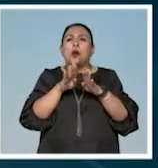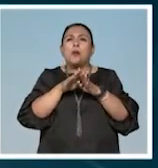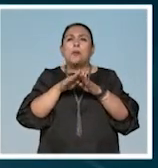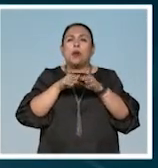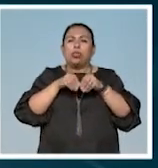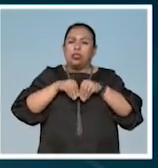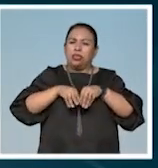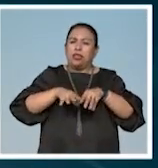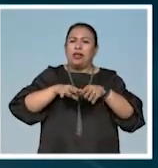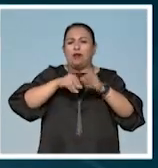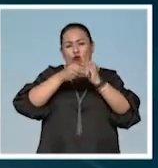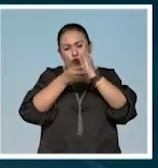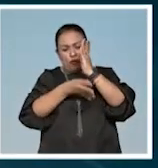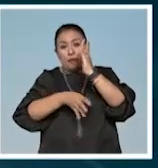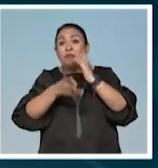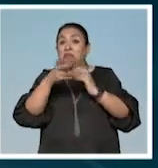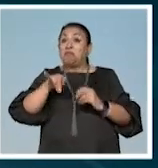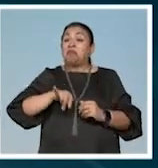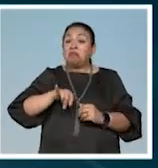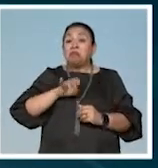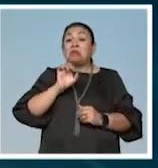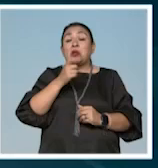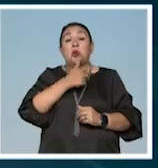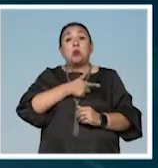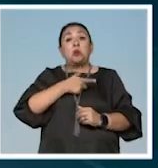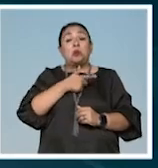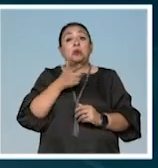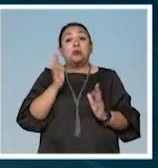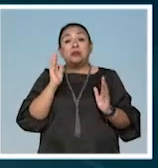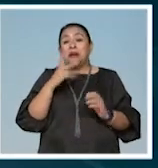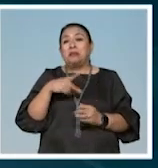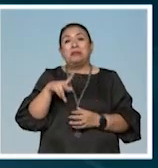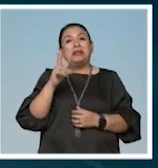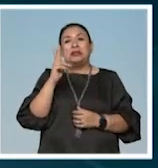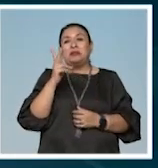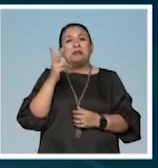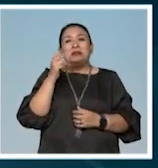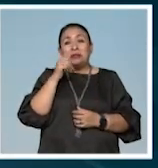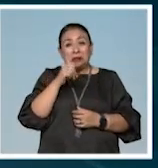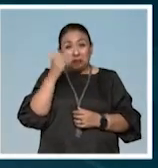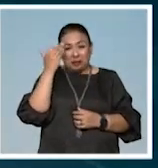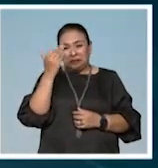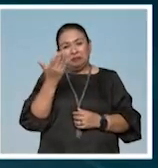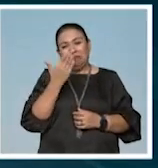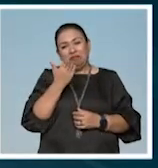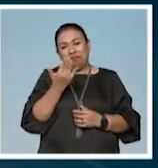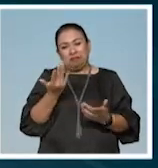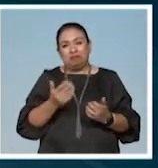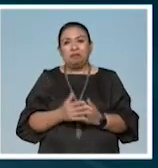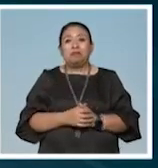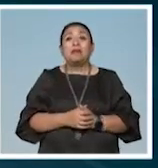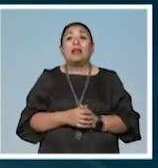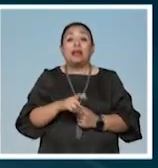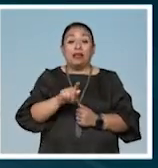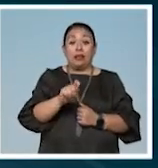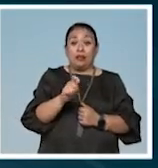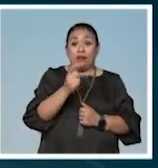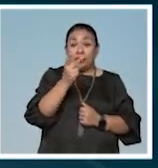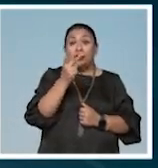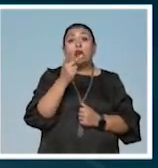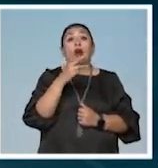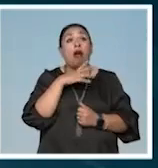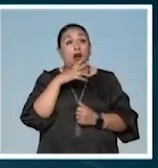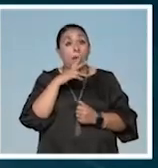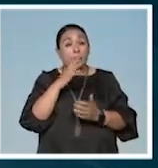raíces ahí están. Entonces es muy interesante. Eso me gusta mucho, pero pues no siempre tengo tiempo. Canal 22 ha